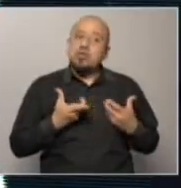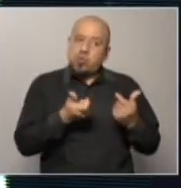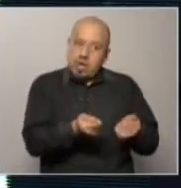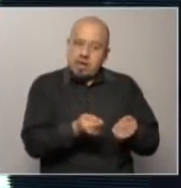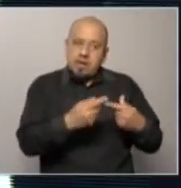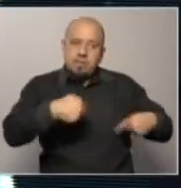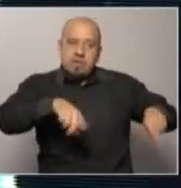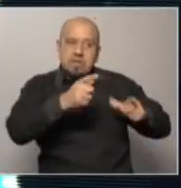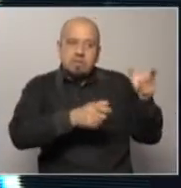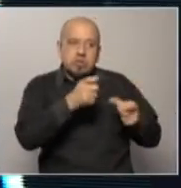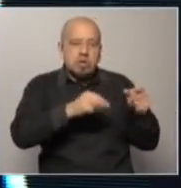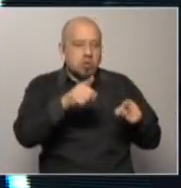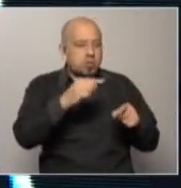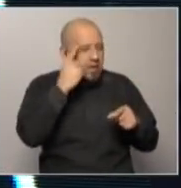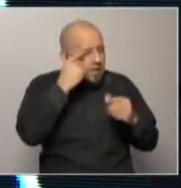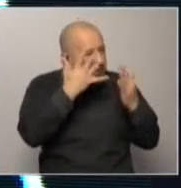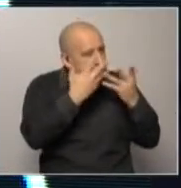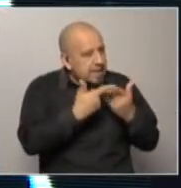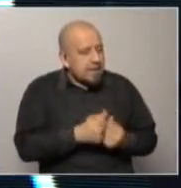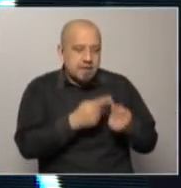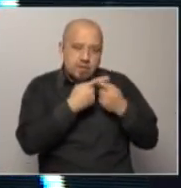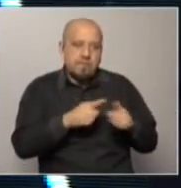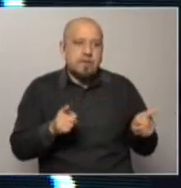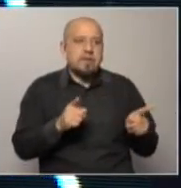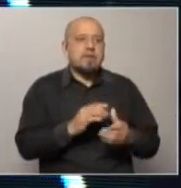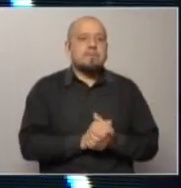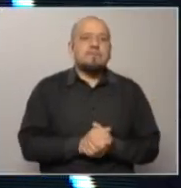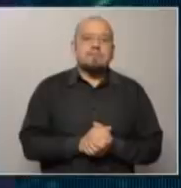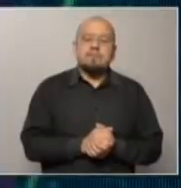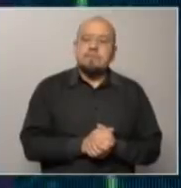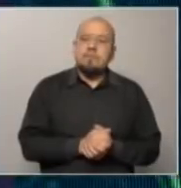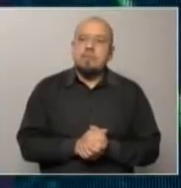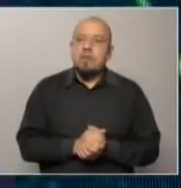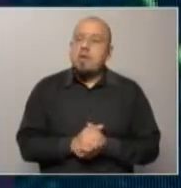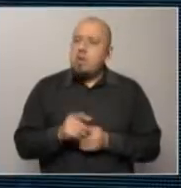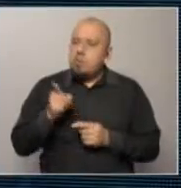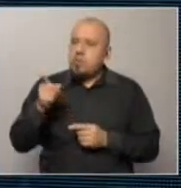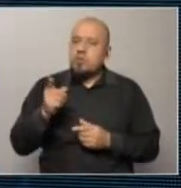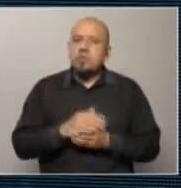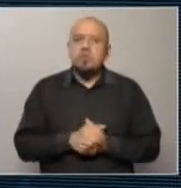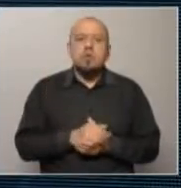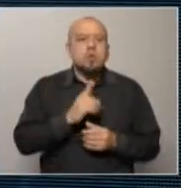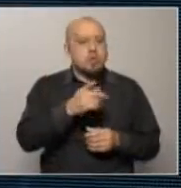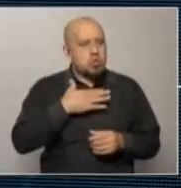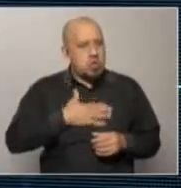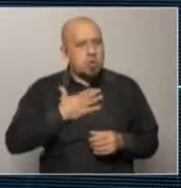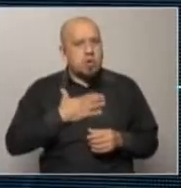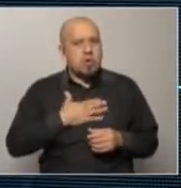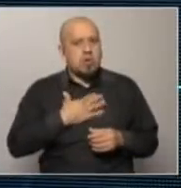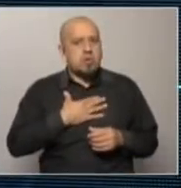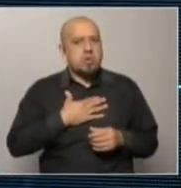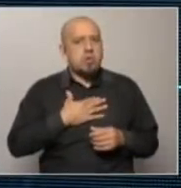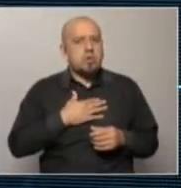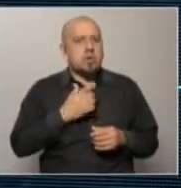la gente con una estrategia más gradual hacia el mediano plazo Agustín yo comparto con Santiago que no hay una